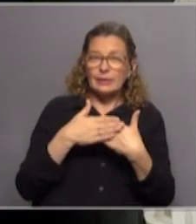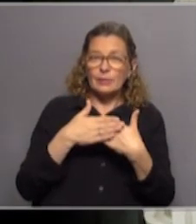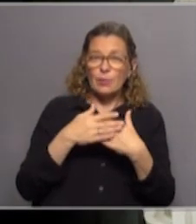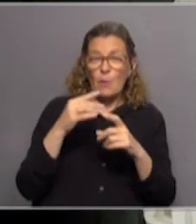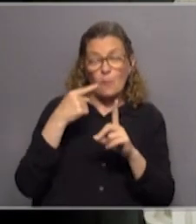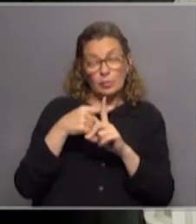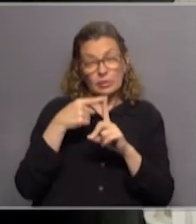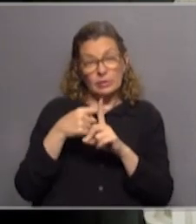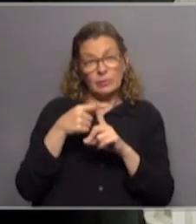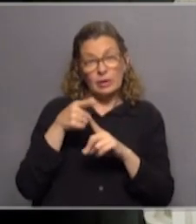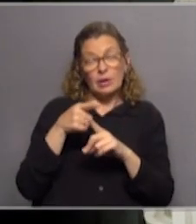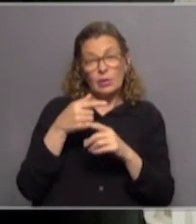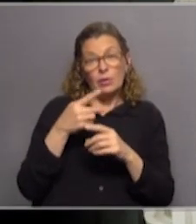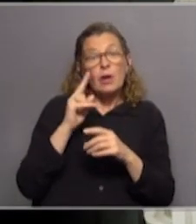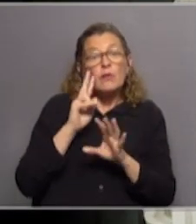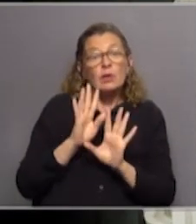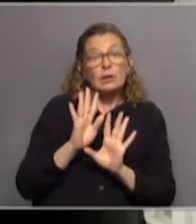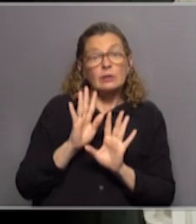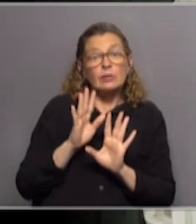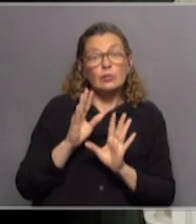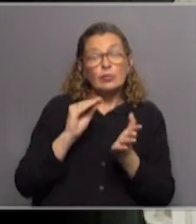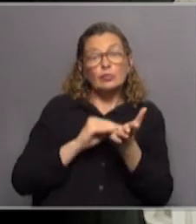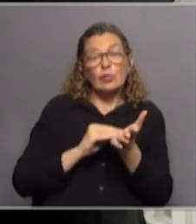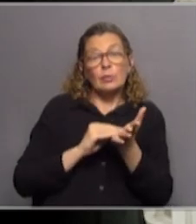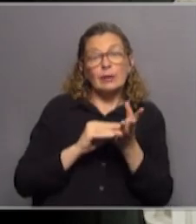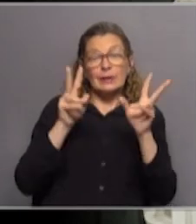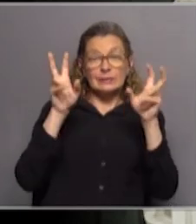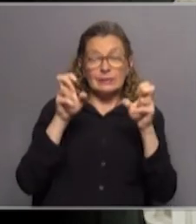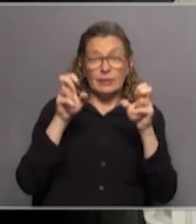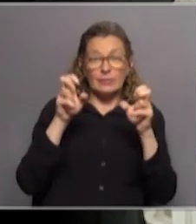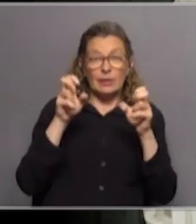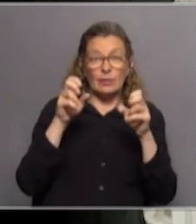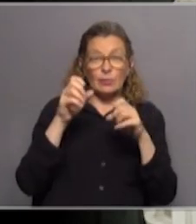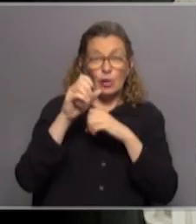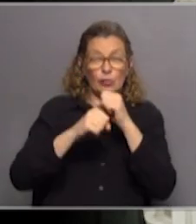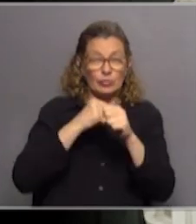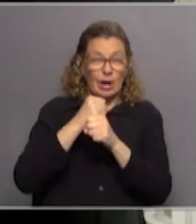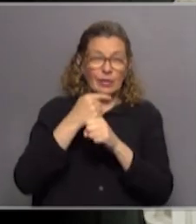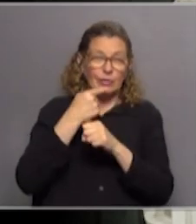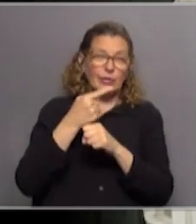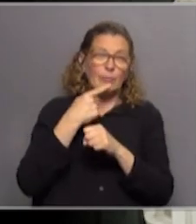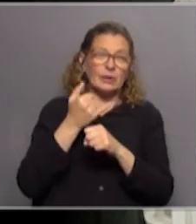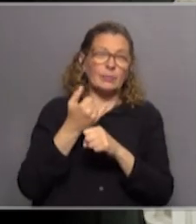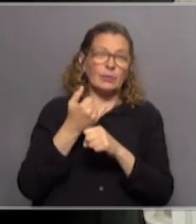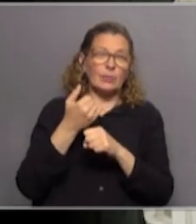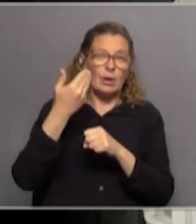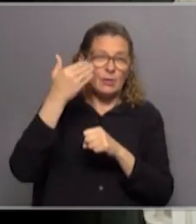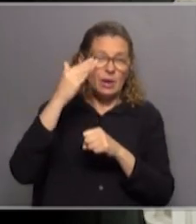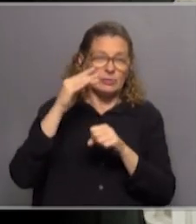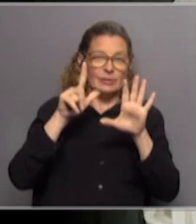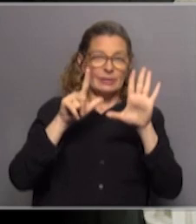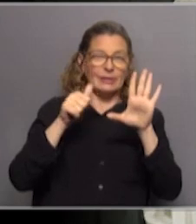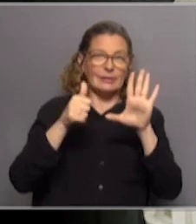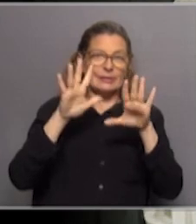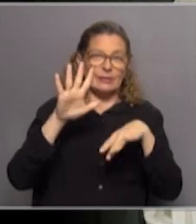positiva y que lo que habría que ver sobre este tema es la edad, ¿no? Puso ahí una salvedad que quizás habría que elevarlo de 65 a